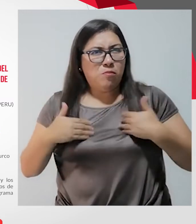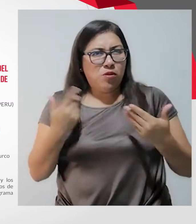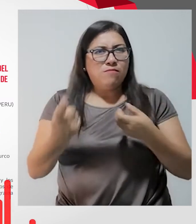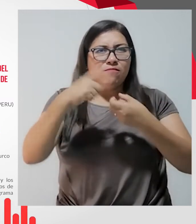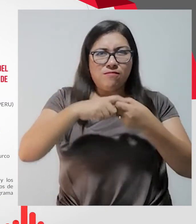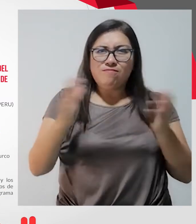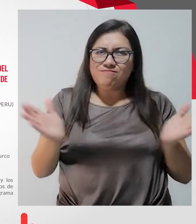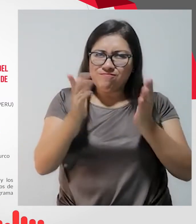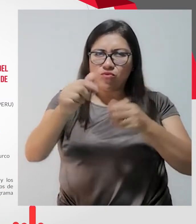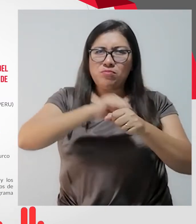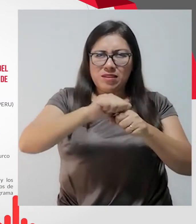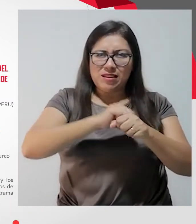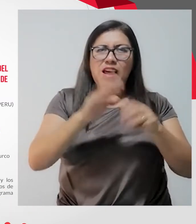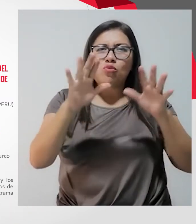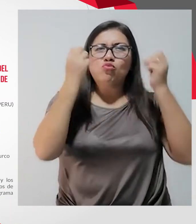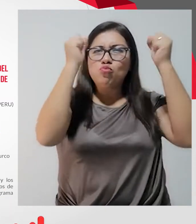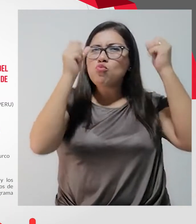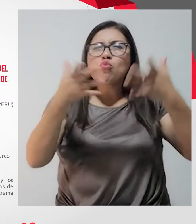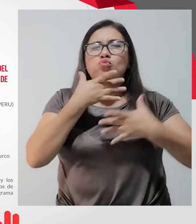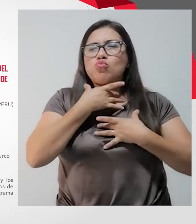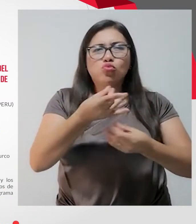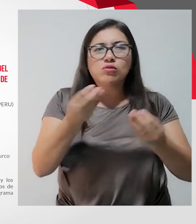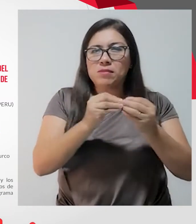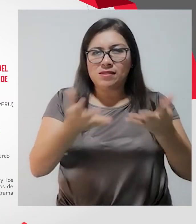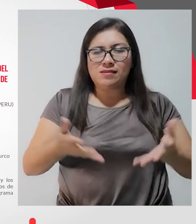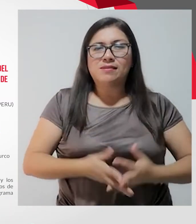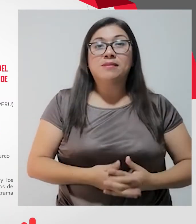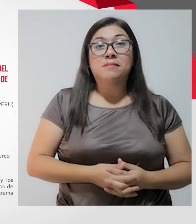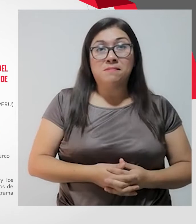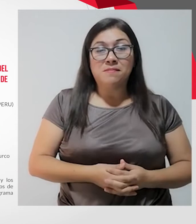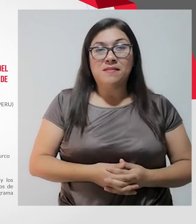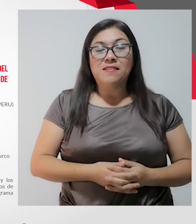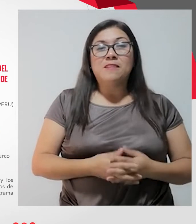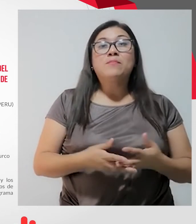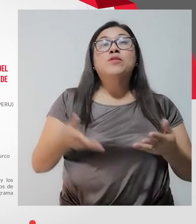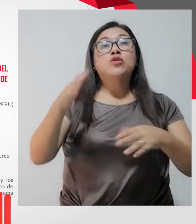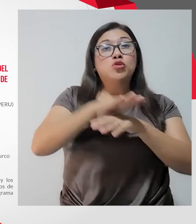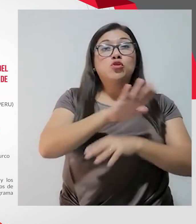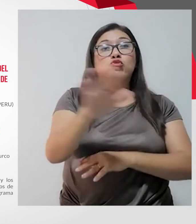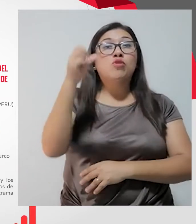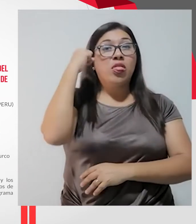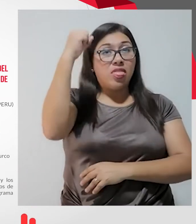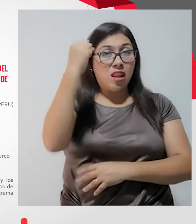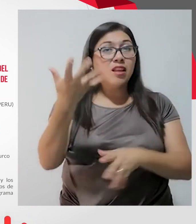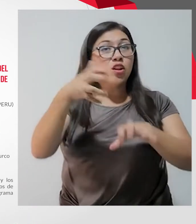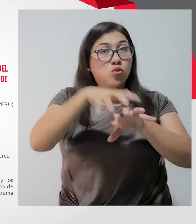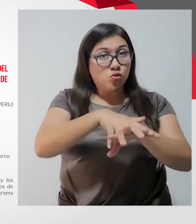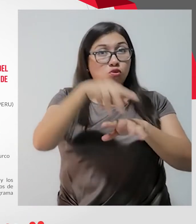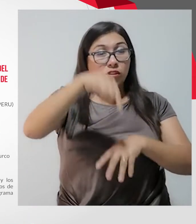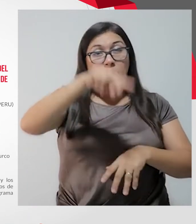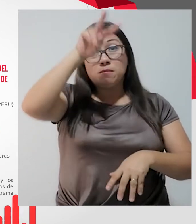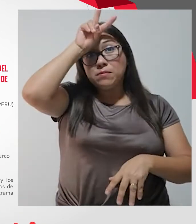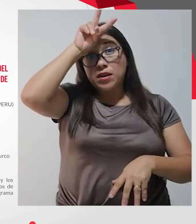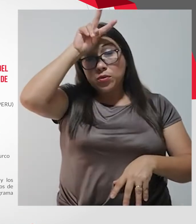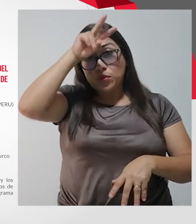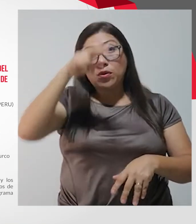motivándolos a practicar el deporte de su preferencia. Abordar los derechos y la inclusión de las personas con discapacidad